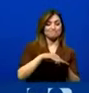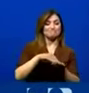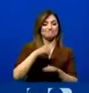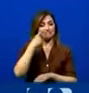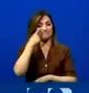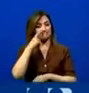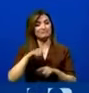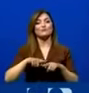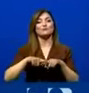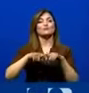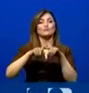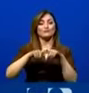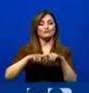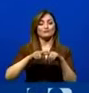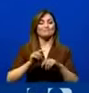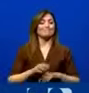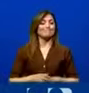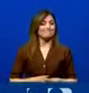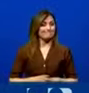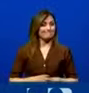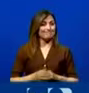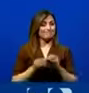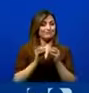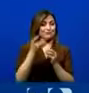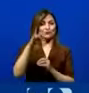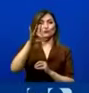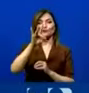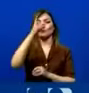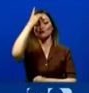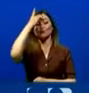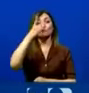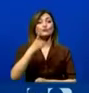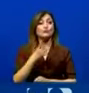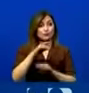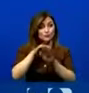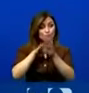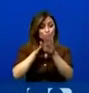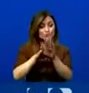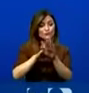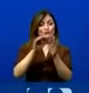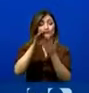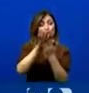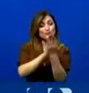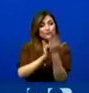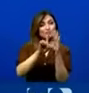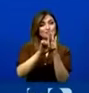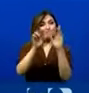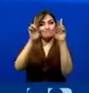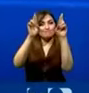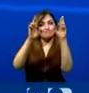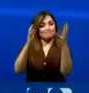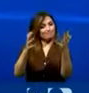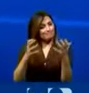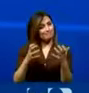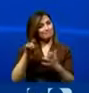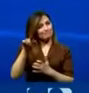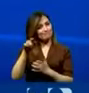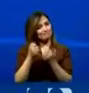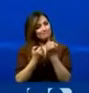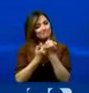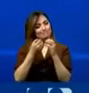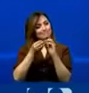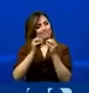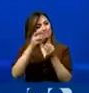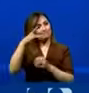que haya un pronunciamiento del bloque de Pachacútic a favor del proyecto de ley como esperamos. Entonces, en ese